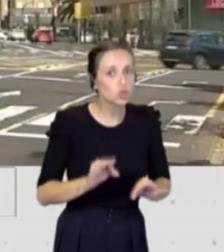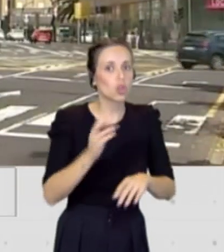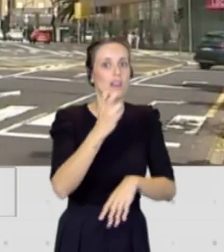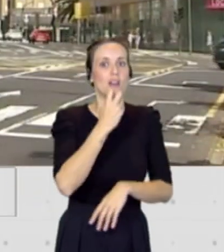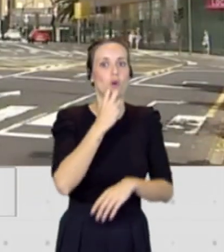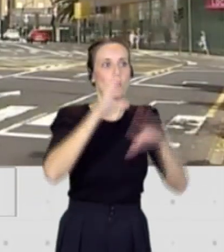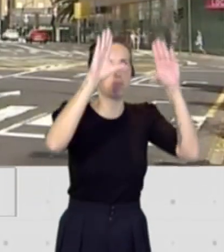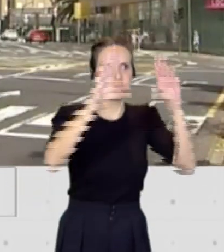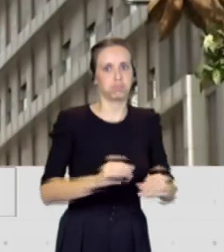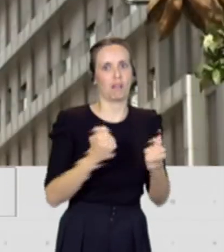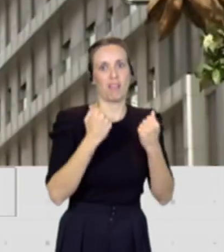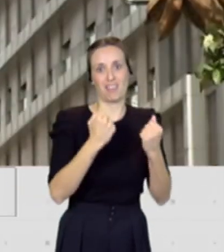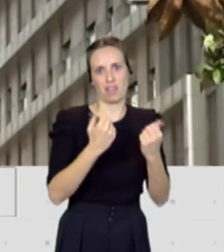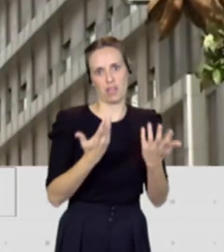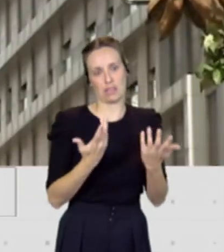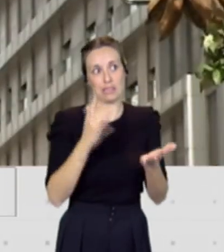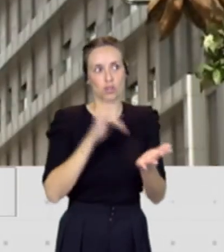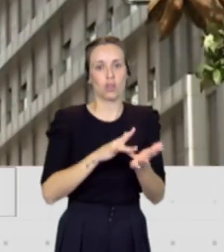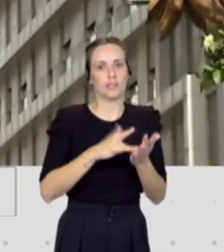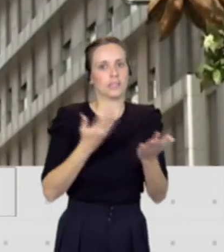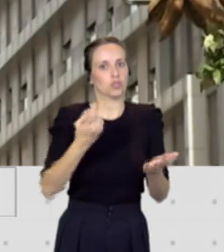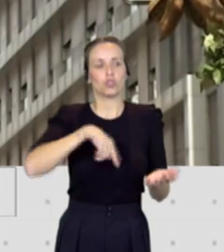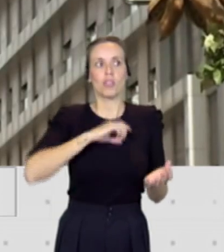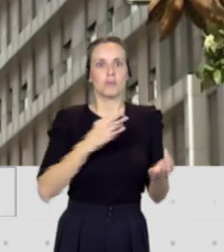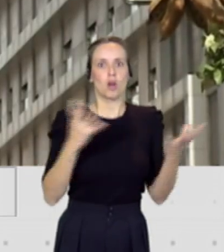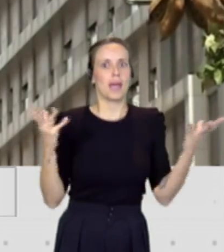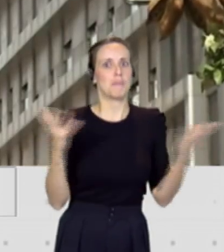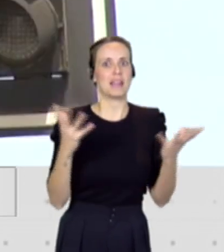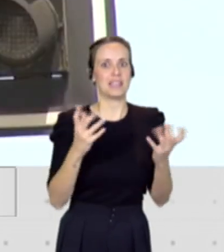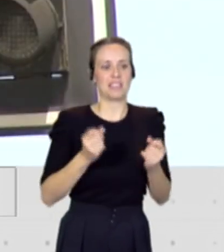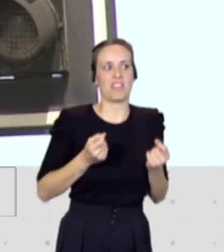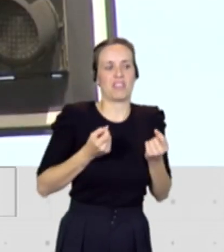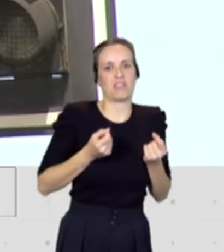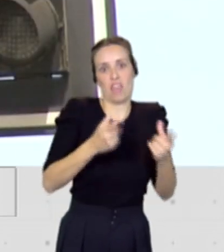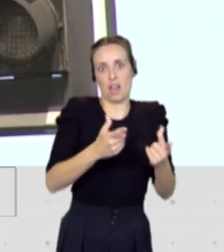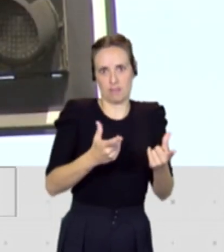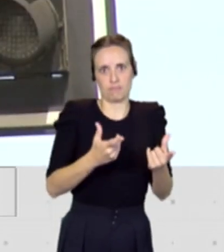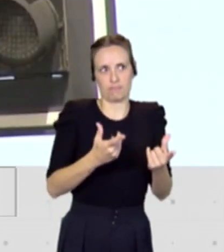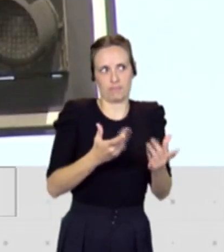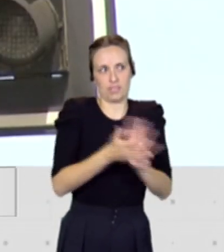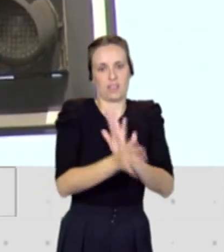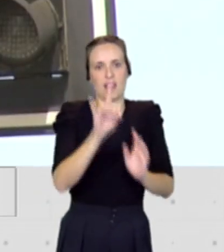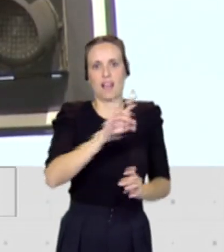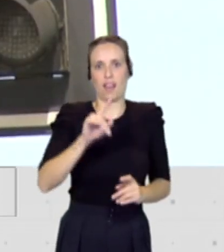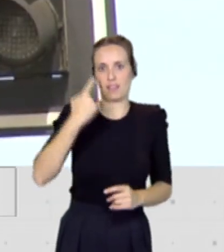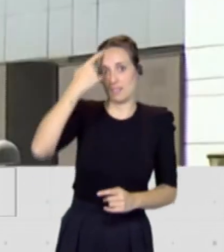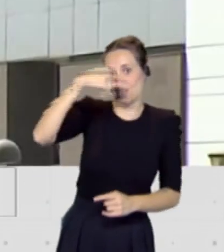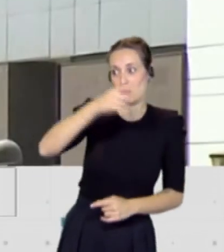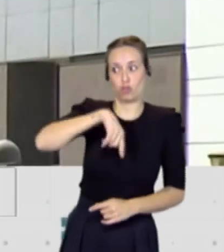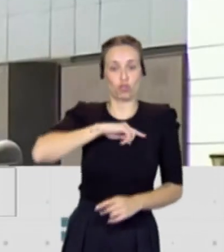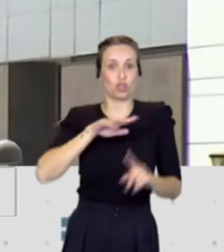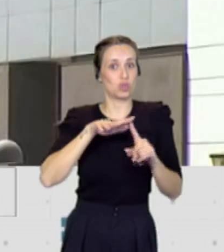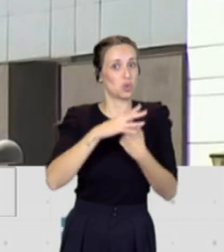declarar esta emergencia energética para que toda Canarias conociera la difícil situación eléctrica por la que estábamos sufriendo